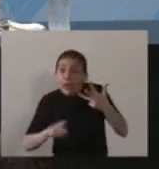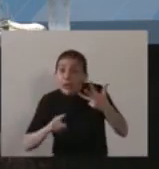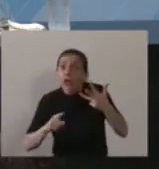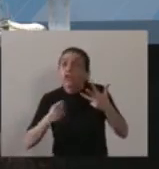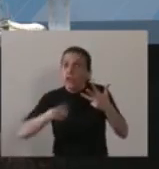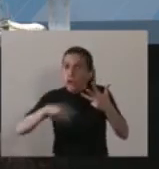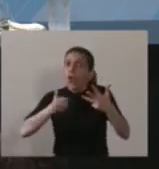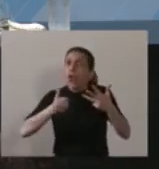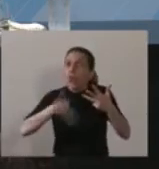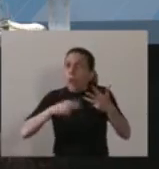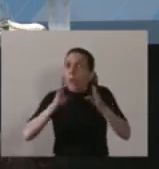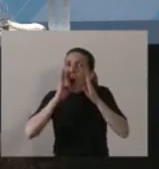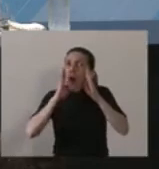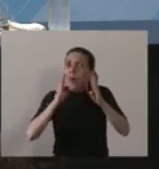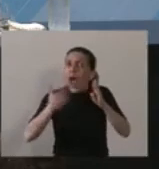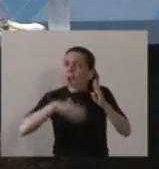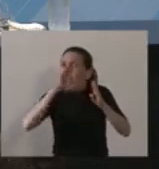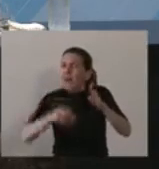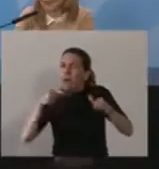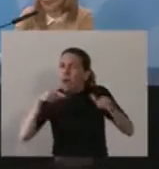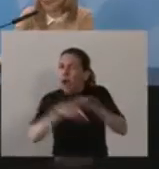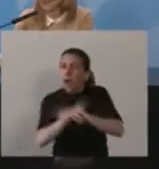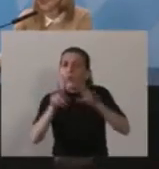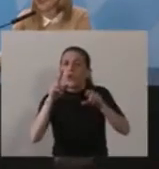trabajar en la Argentina con más profundidad.